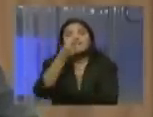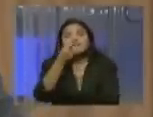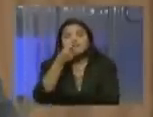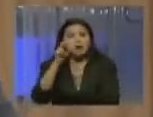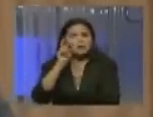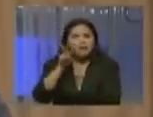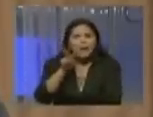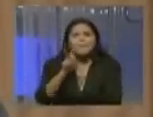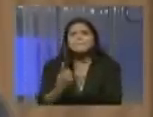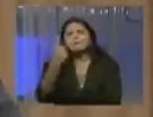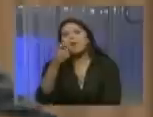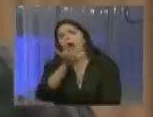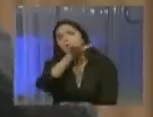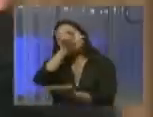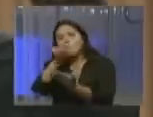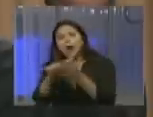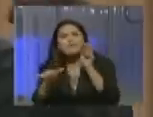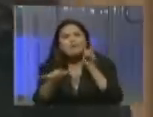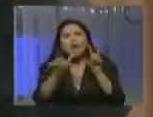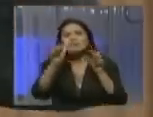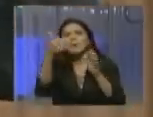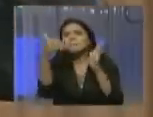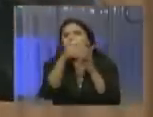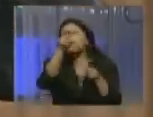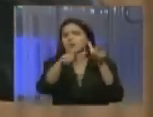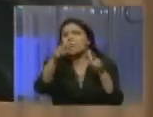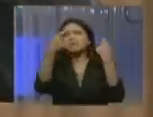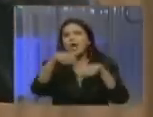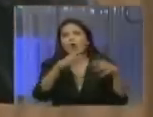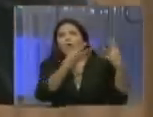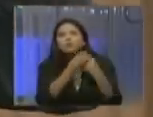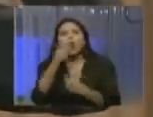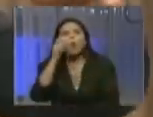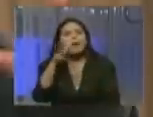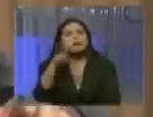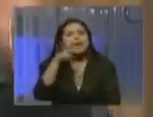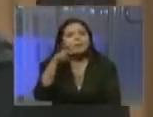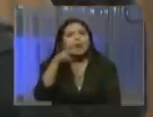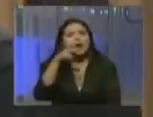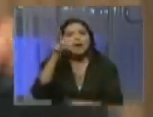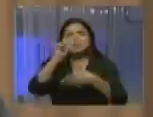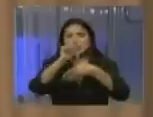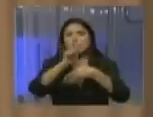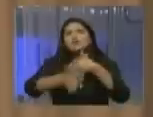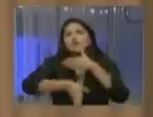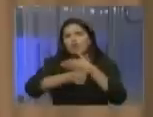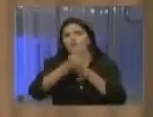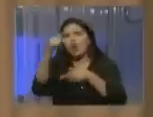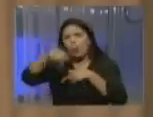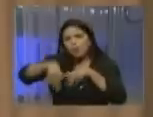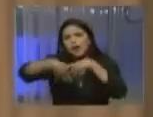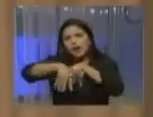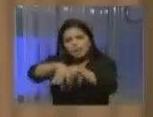llegamos primero al aeropuerto, habían unas 10.000 personas tratando de salir y andaba con Jesús Romero, camarógrafo de Telesur todavía por ahí, andaba hoy en la mar.